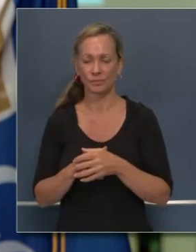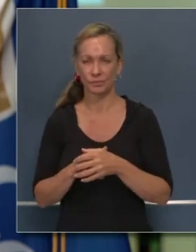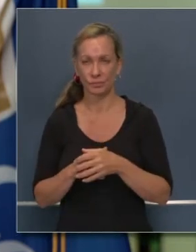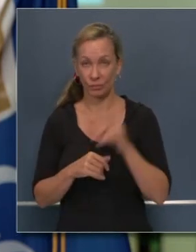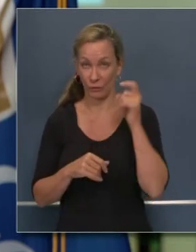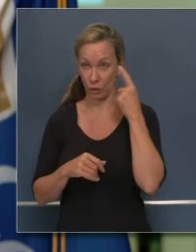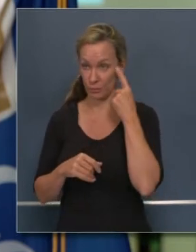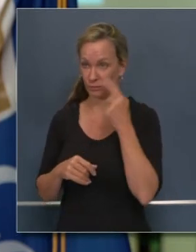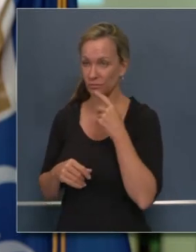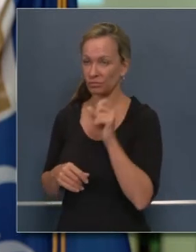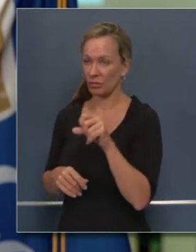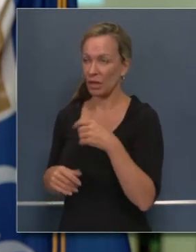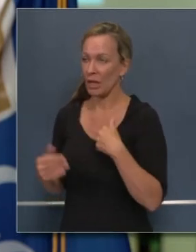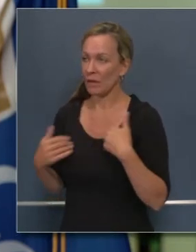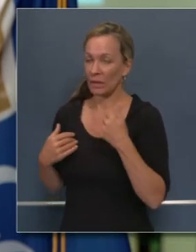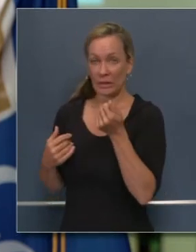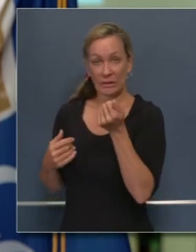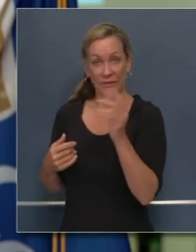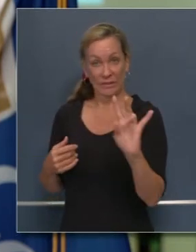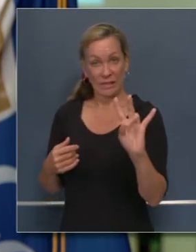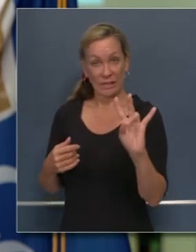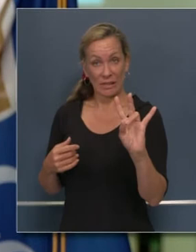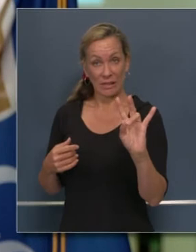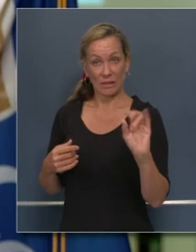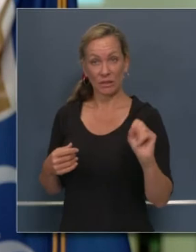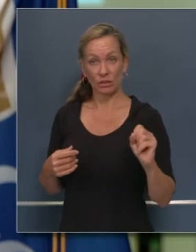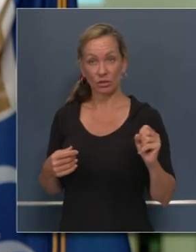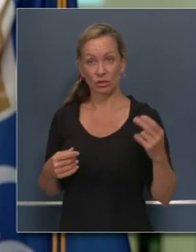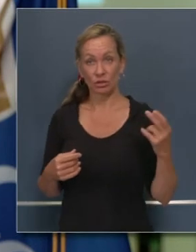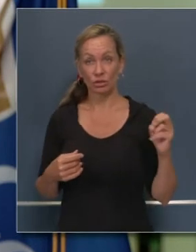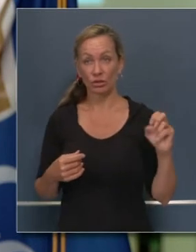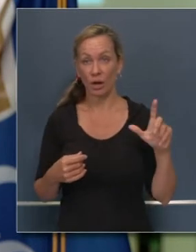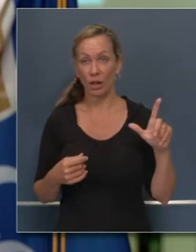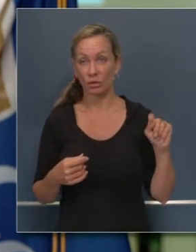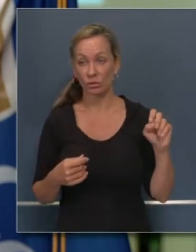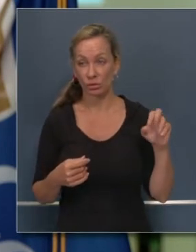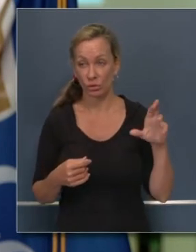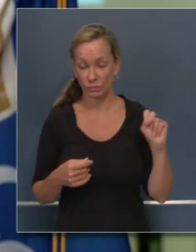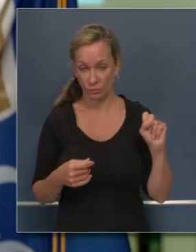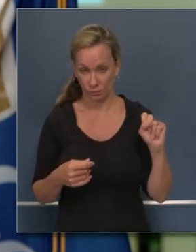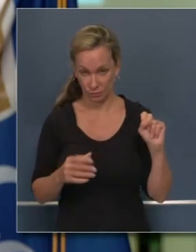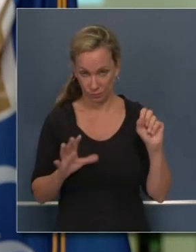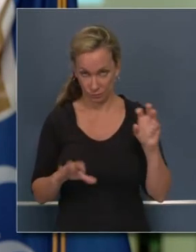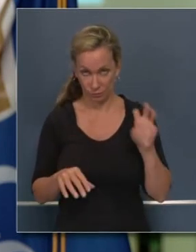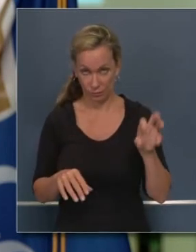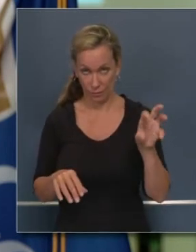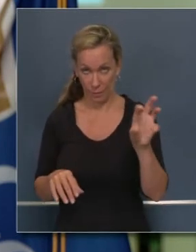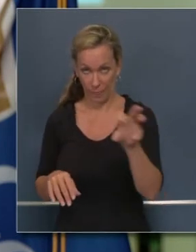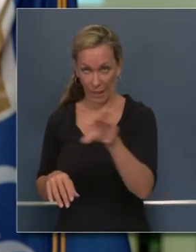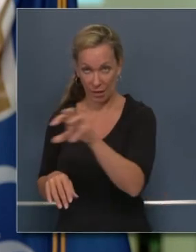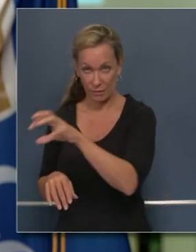grupos de refugios. No estoy tan preocupado como usted por su experiencia.